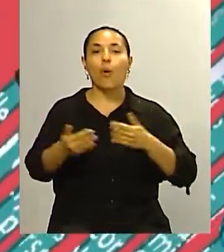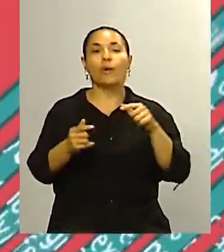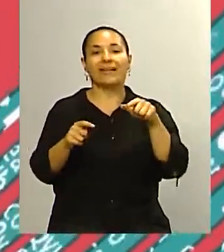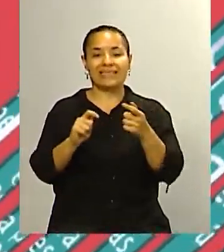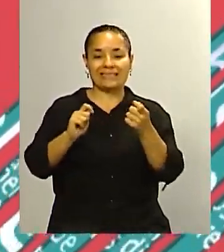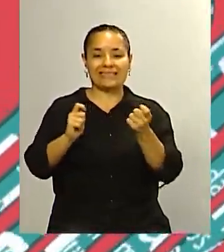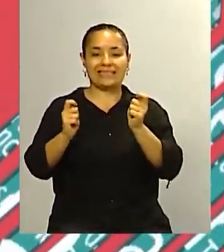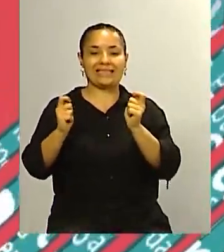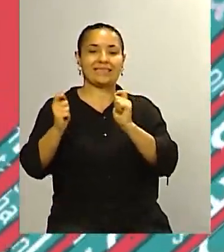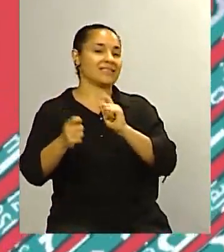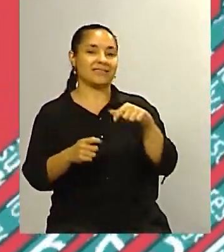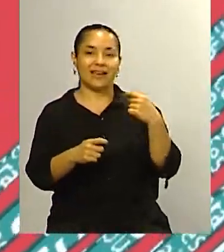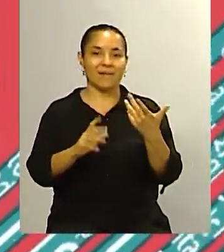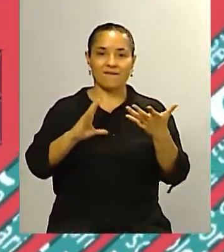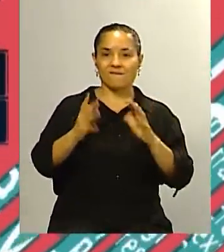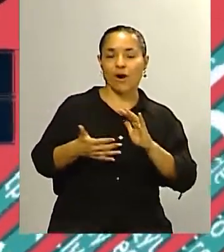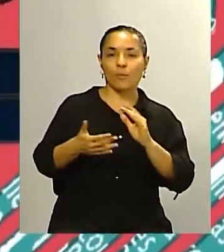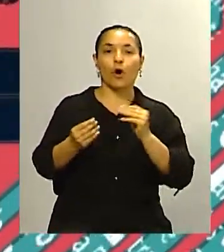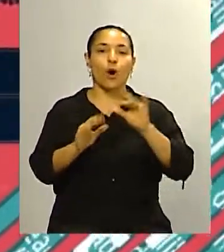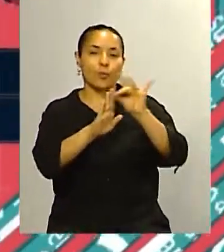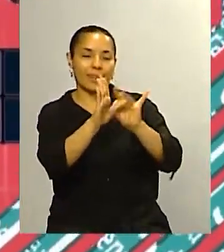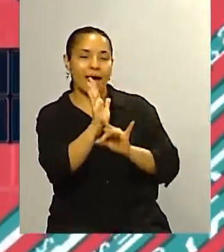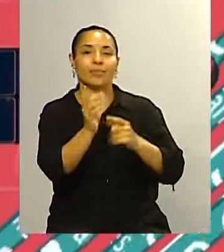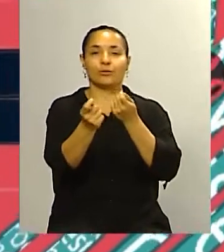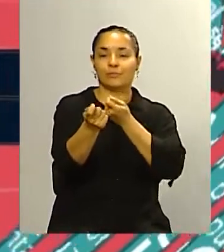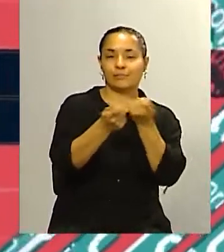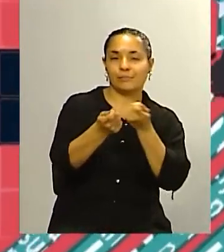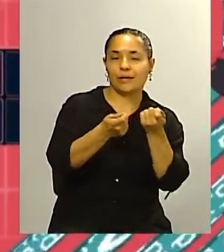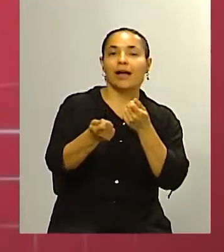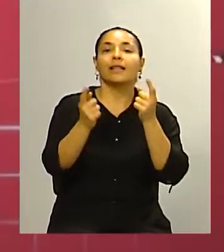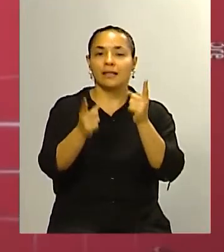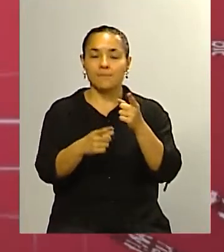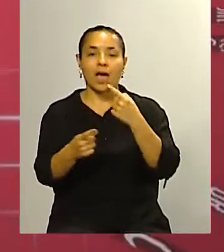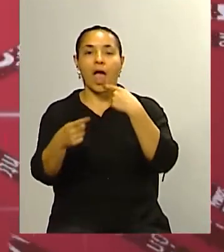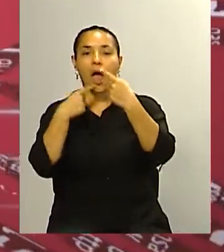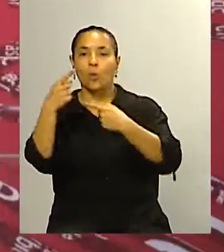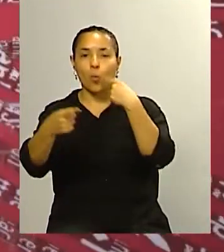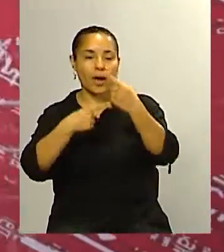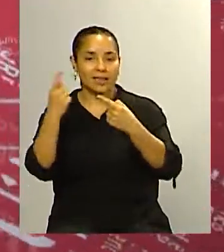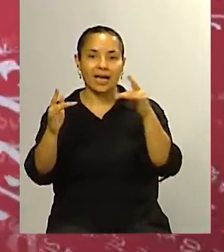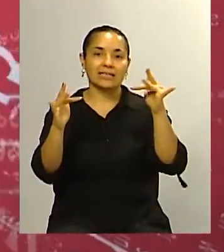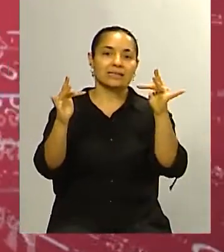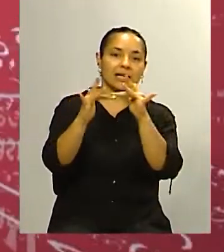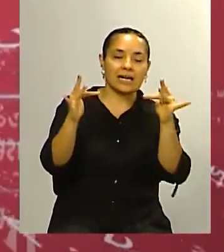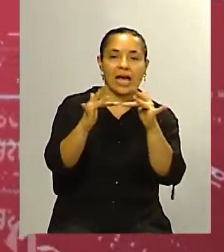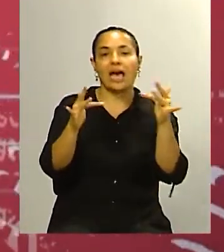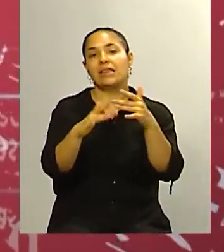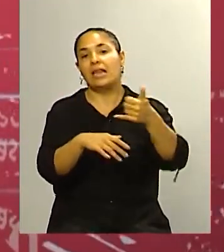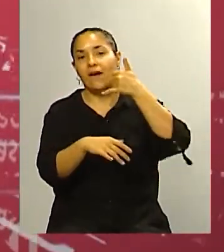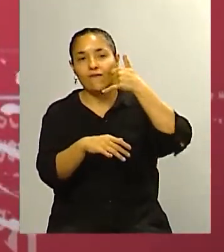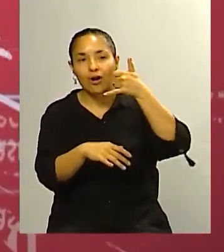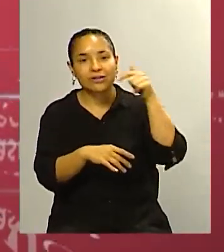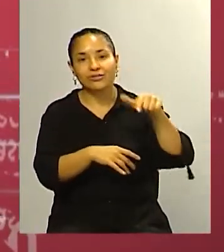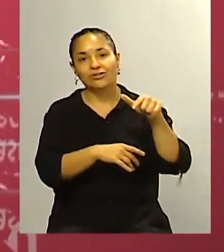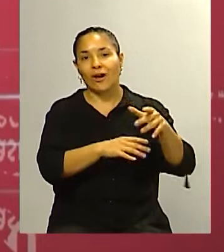tergiversamos la forma en que ponderamos los datos le pedimos a las encuestas online o telefónicas cosas que estas encuestas ya no pueden